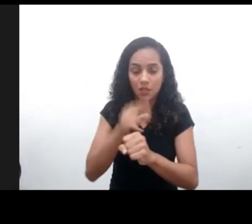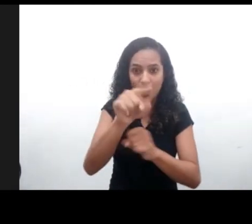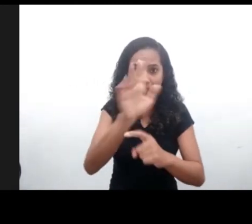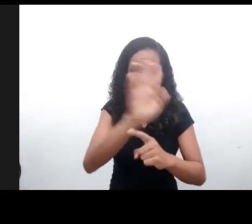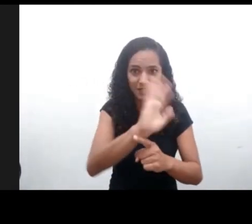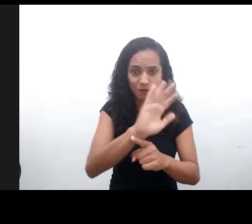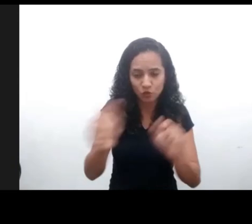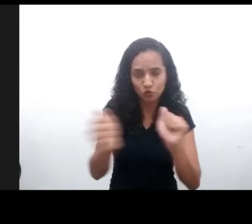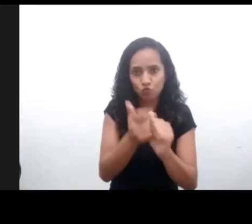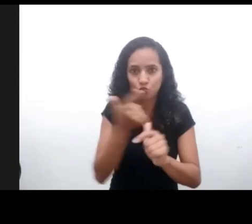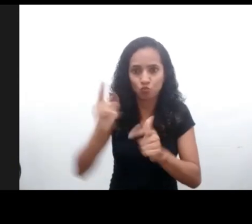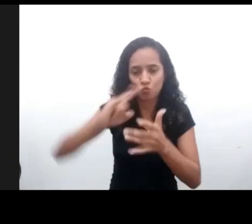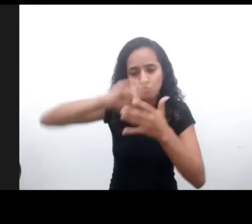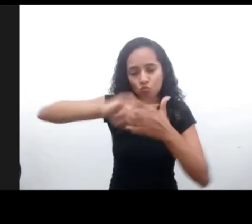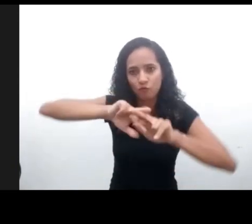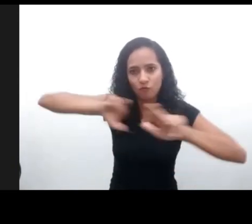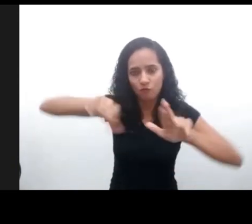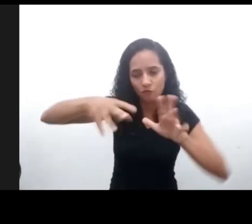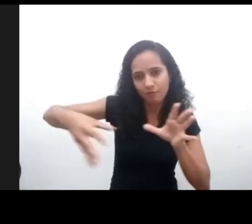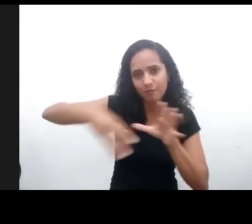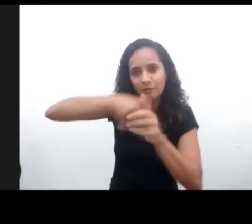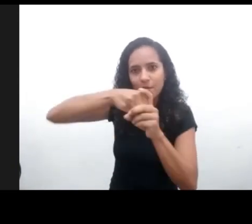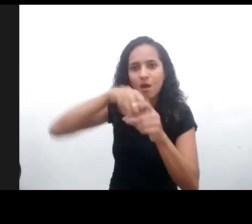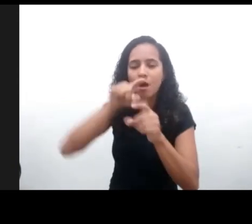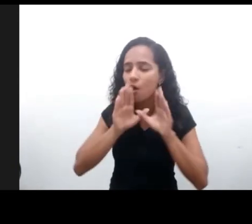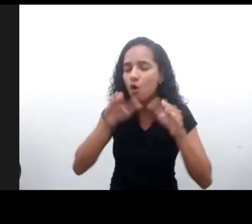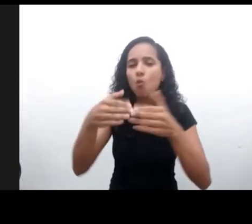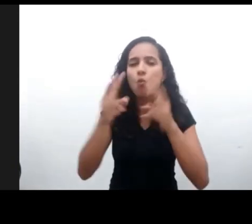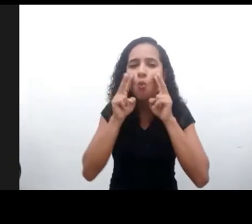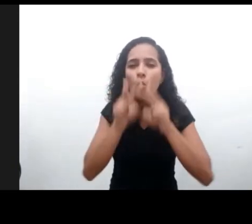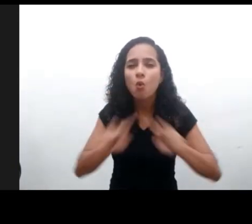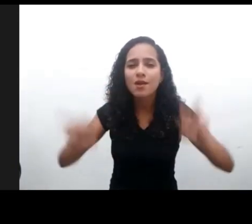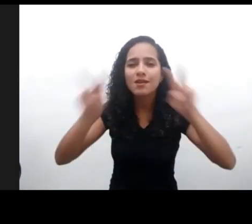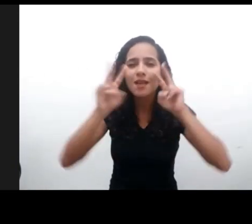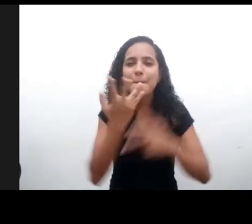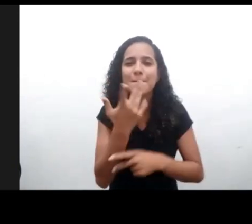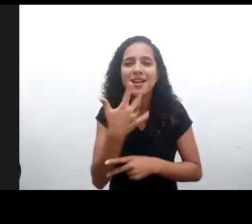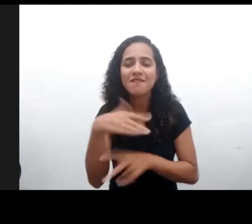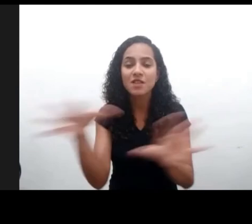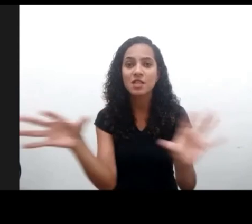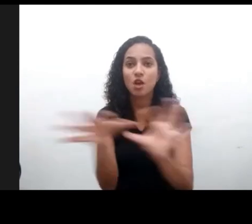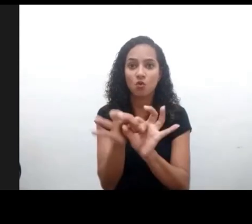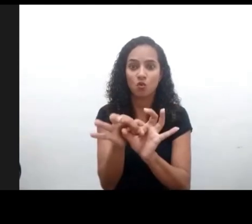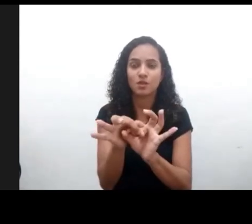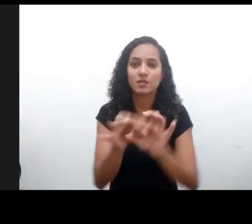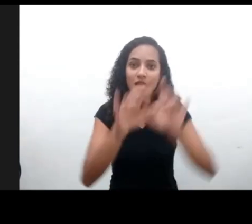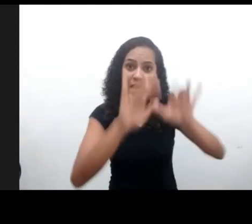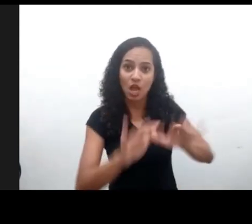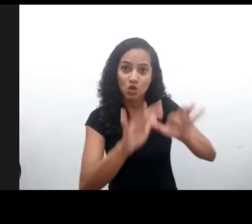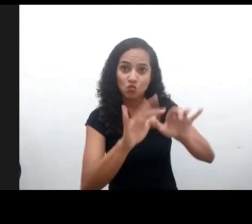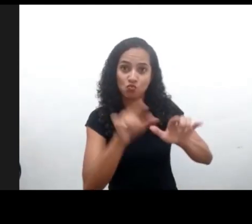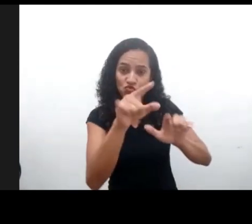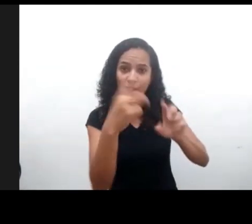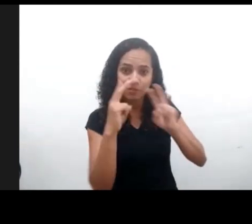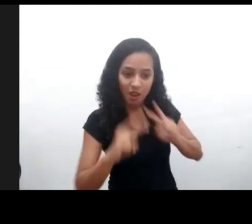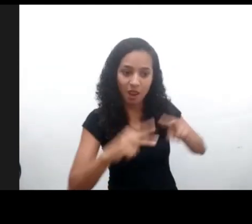digital. Estos vídeos, junto con otros materiales, son parte del especial Una Mirada a la Niñez Conectada. Y vamos a poner aquí en el chat